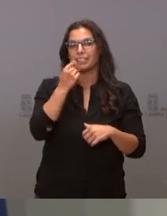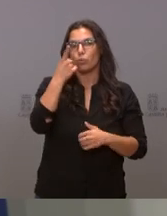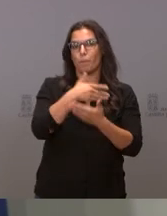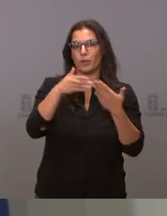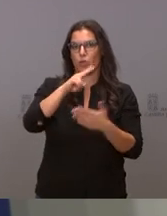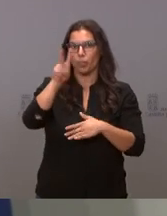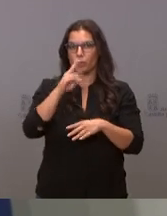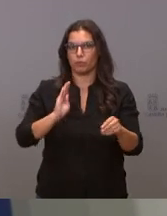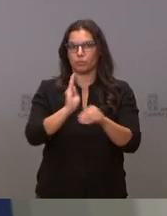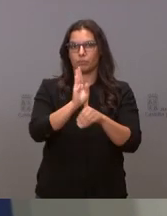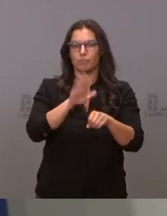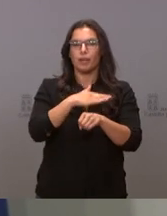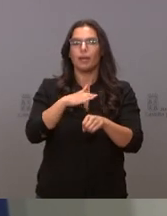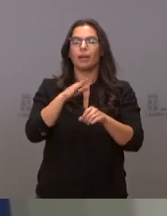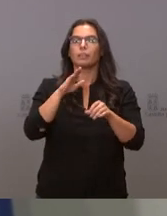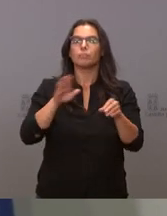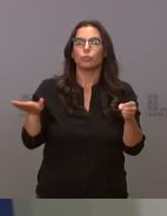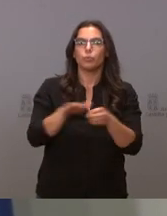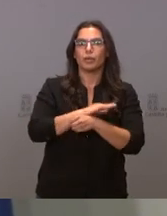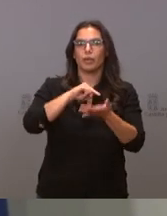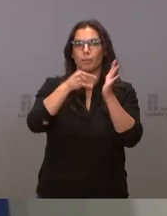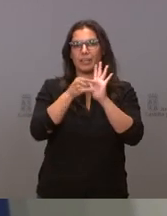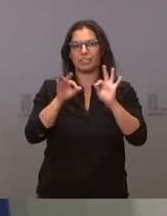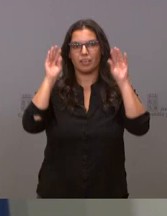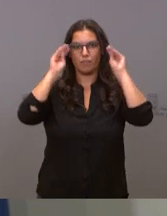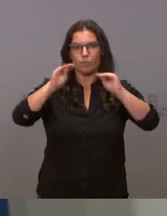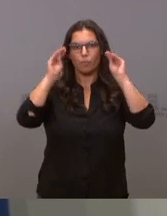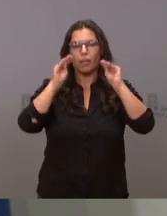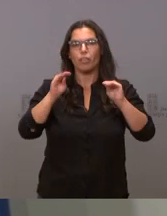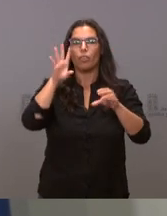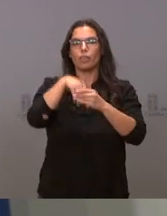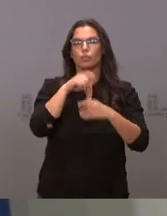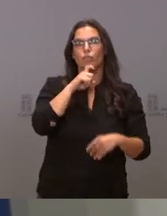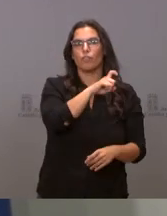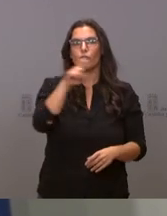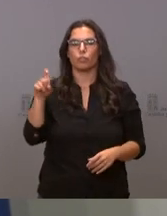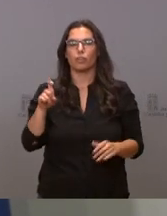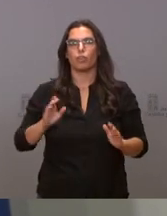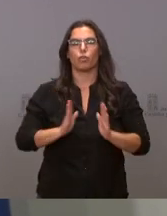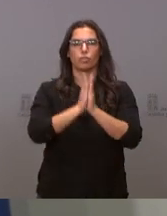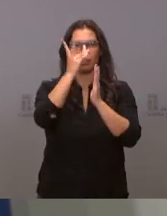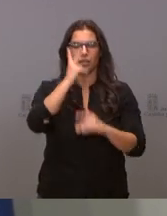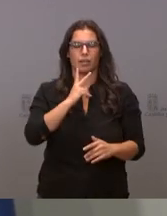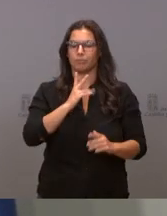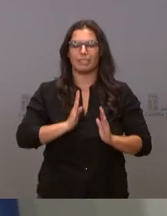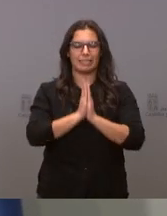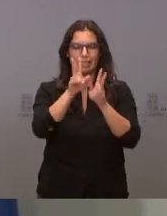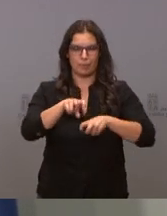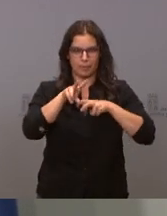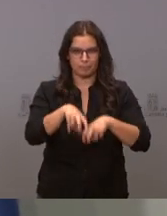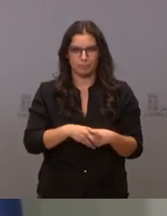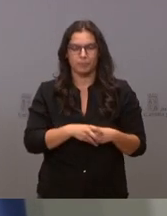de euros a financiar el plan de formación de la Fundación Santa Bárbara. Se trata